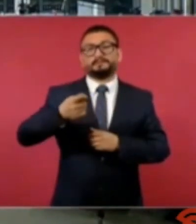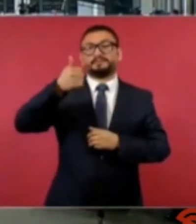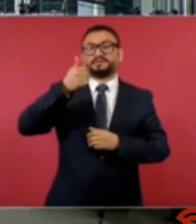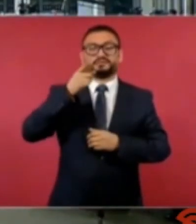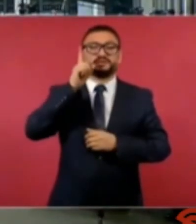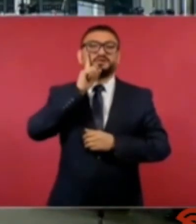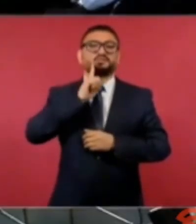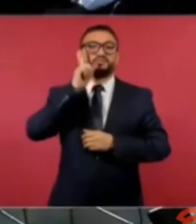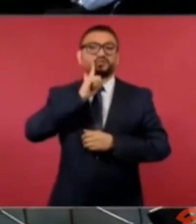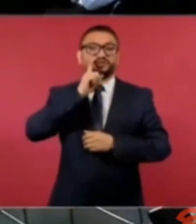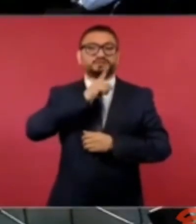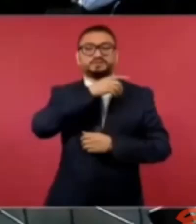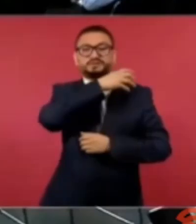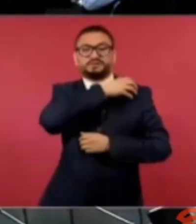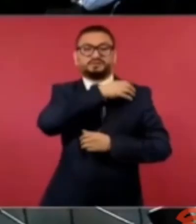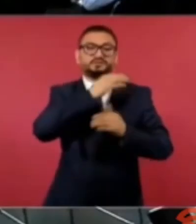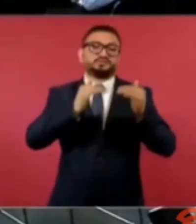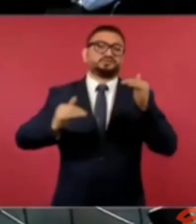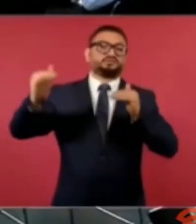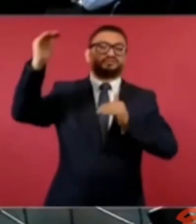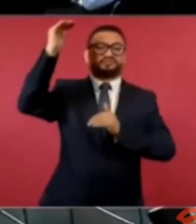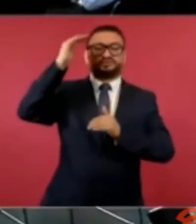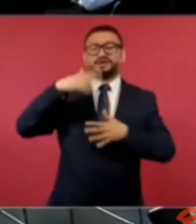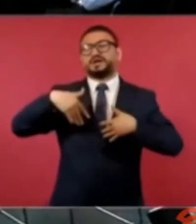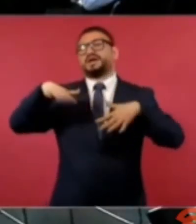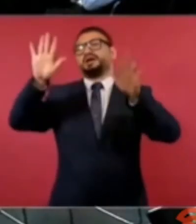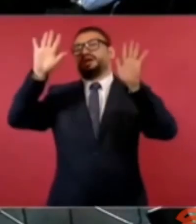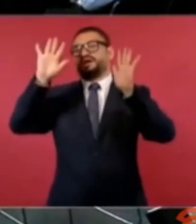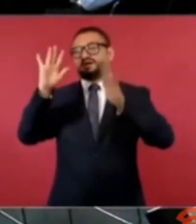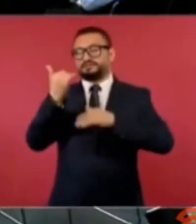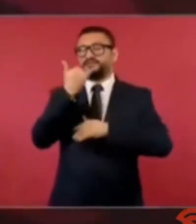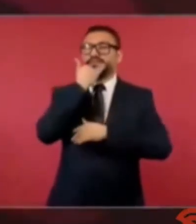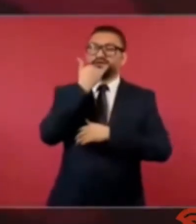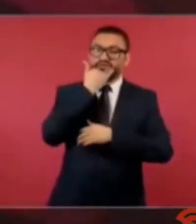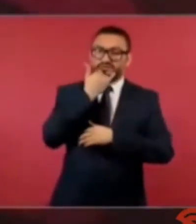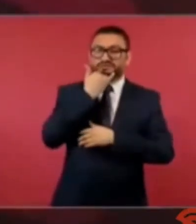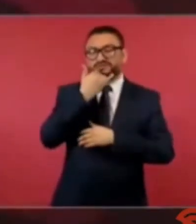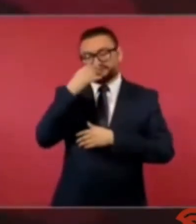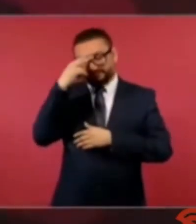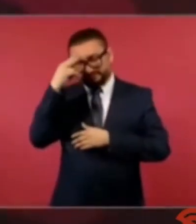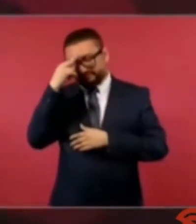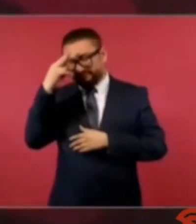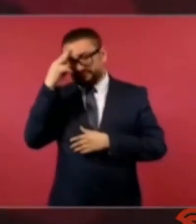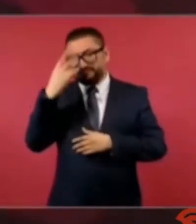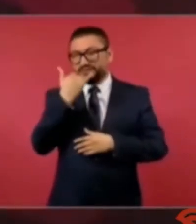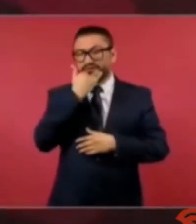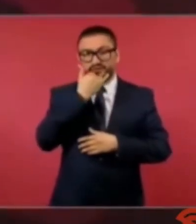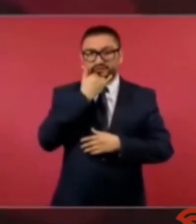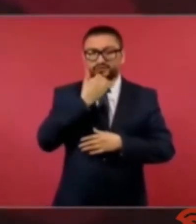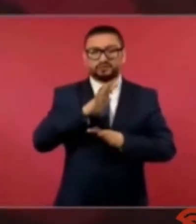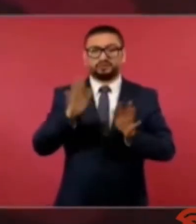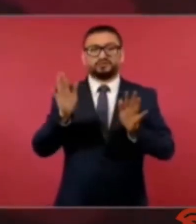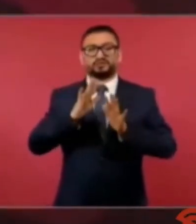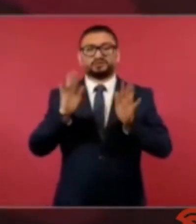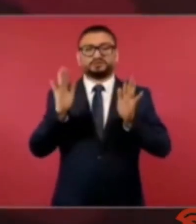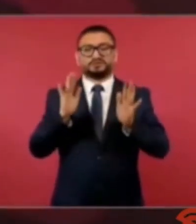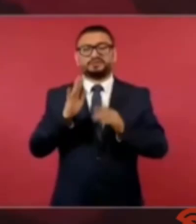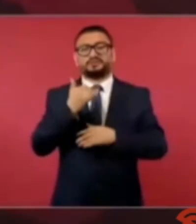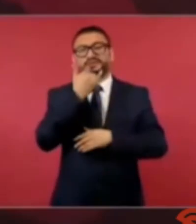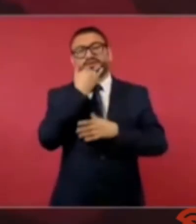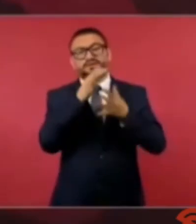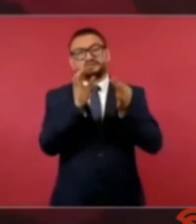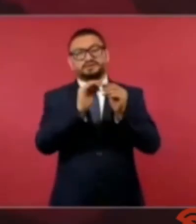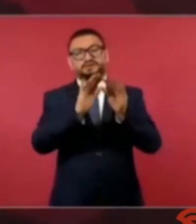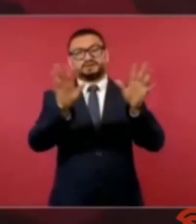primera comandanta suprema claro sí me equivoqué nada más para aclarar y además que quede claro